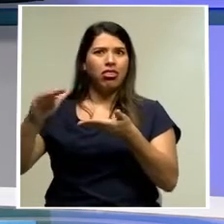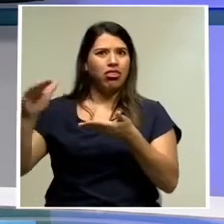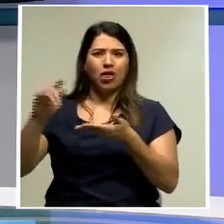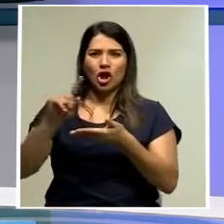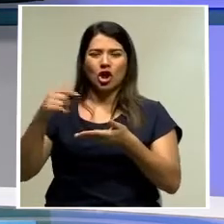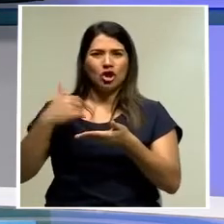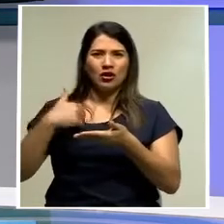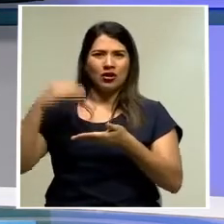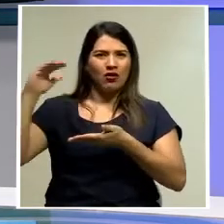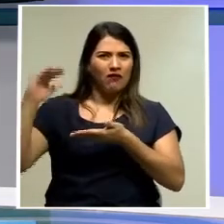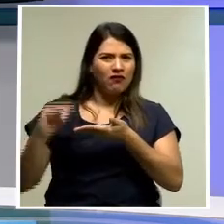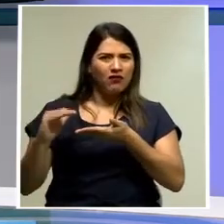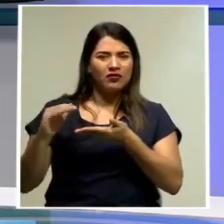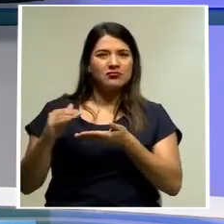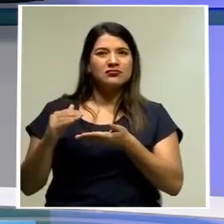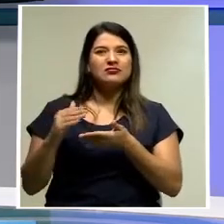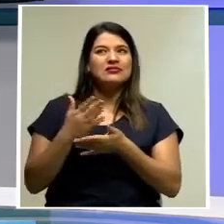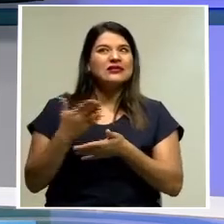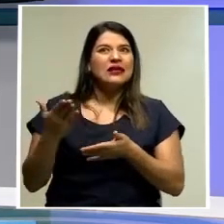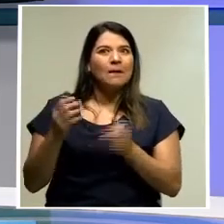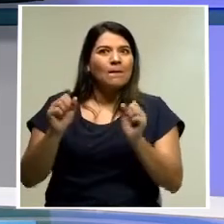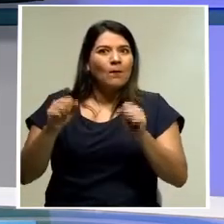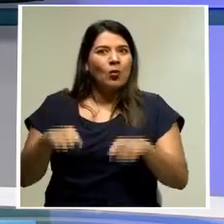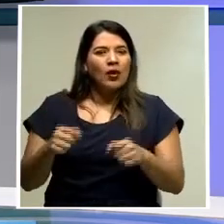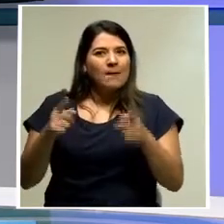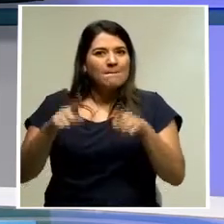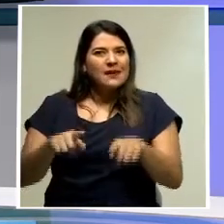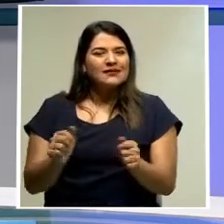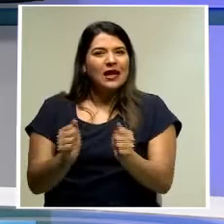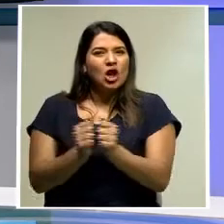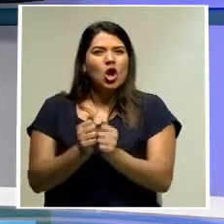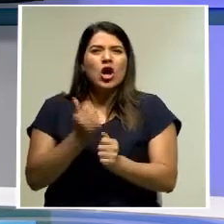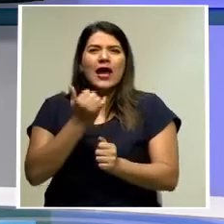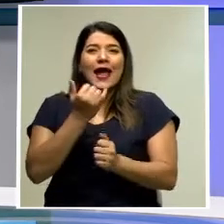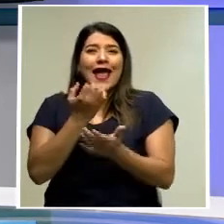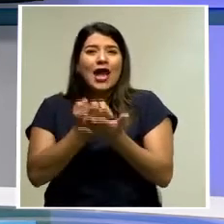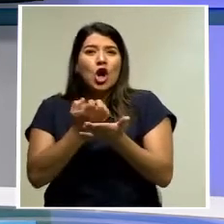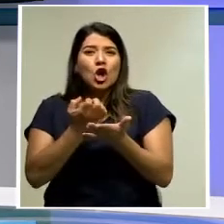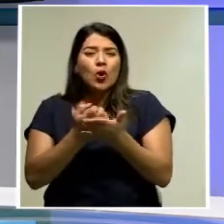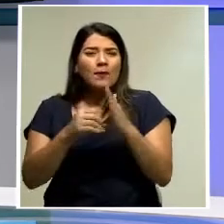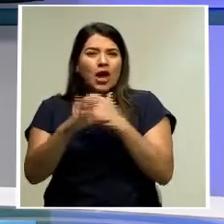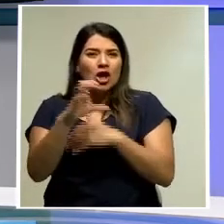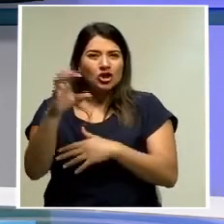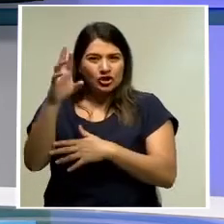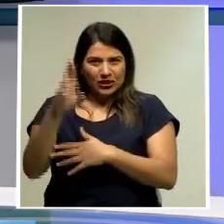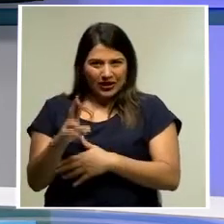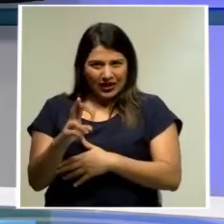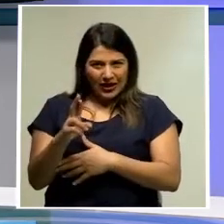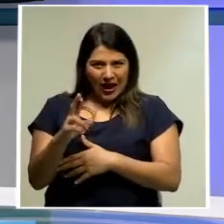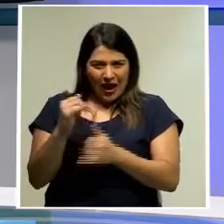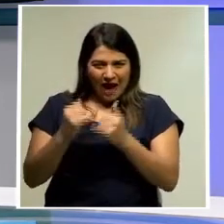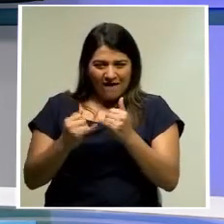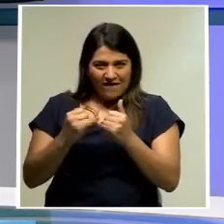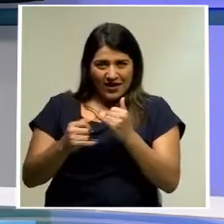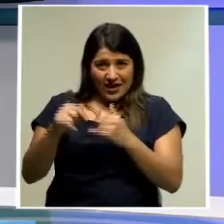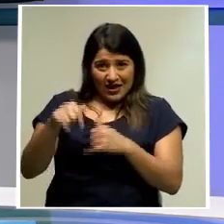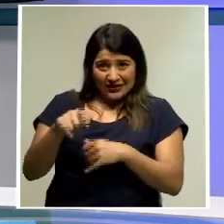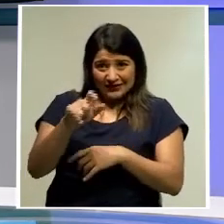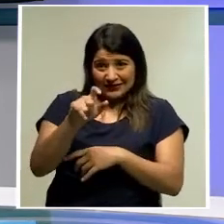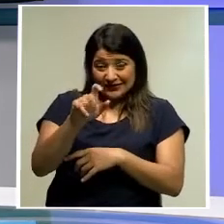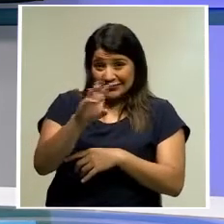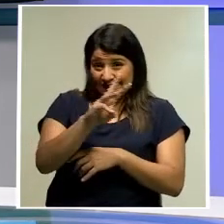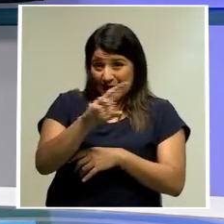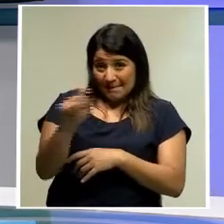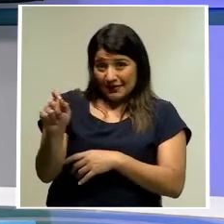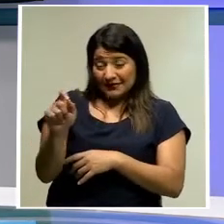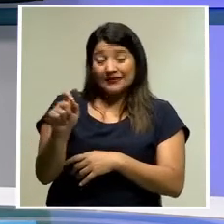¿Qué le espera a la economía del país en el cierre del semestre? La periodista Ana Marta Arce nos explica esto